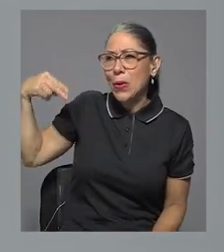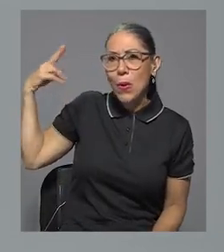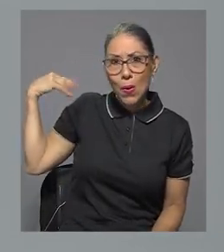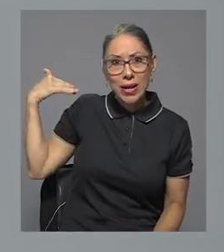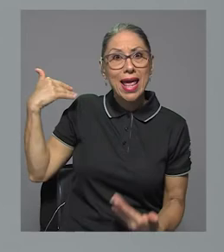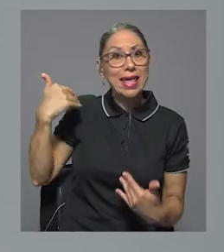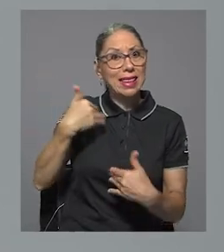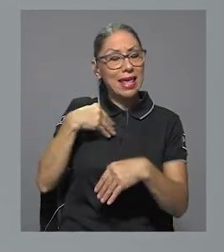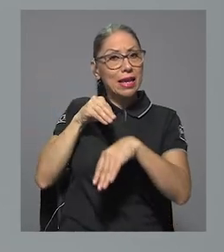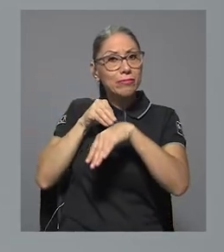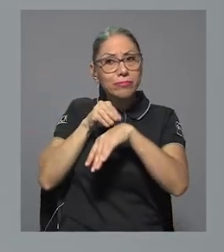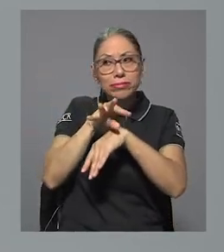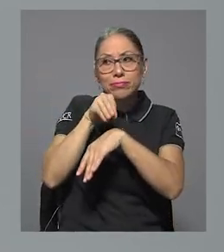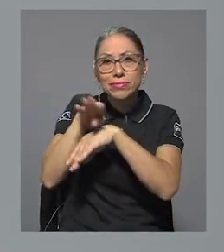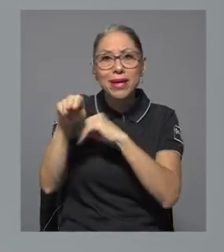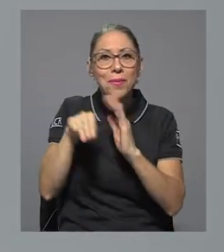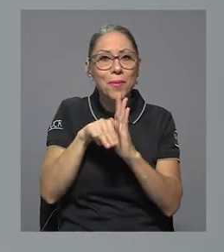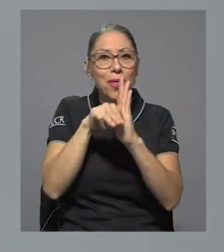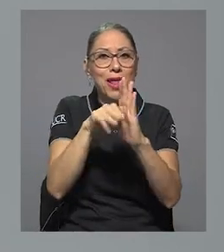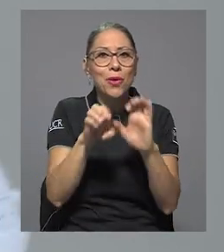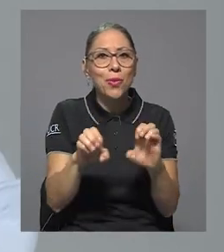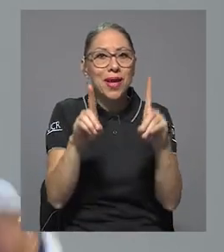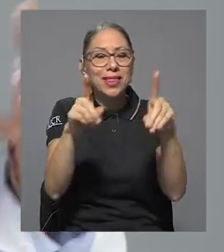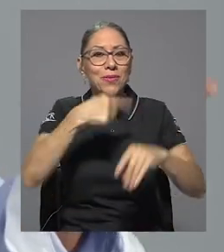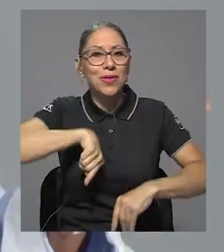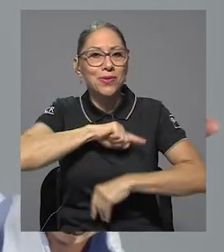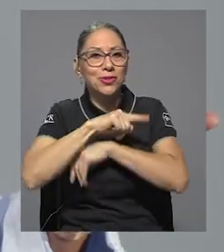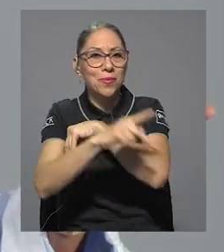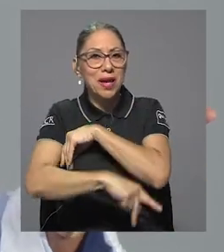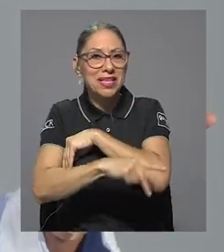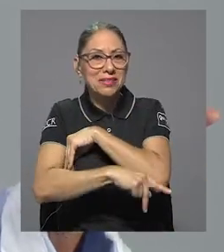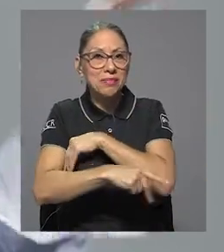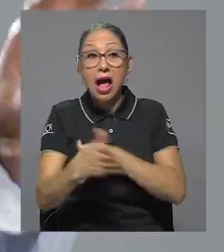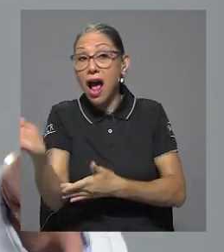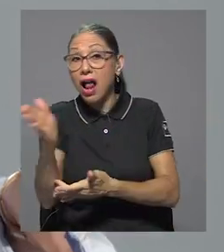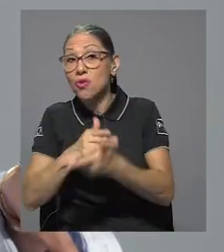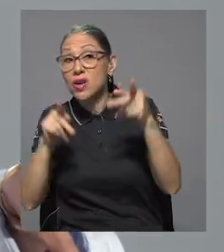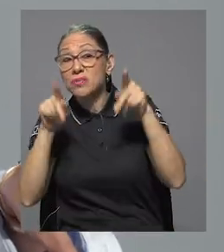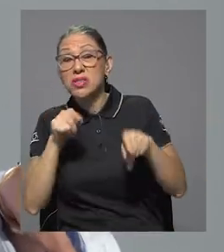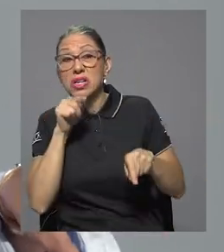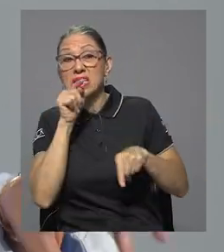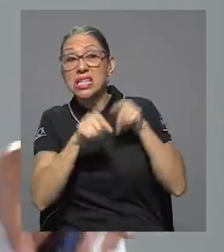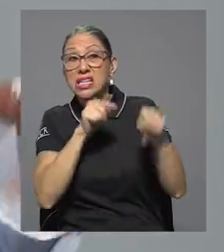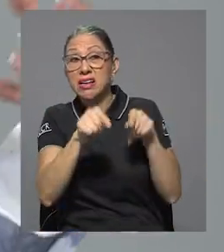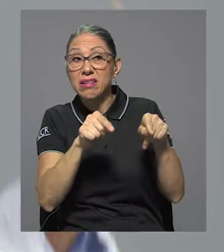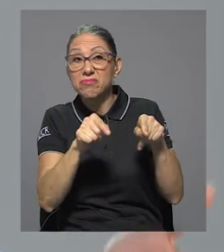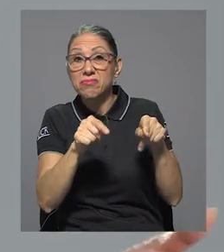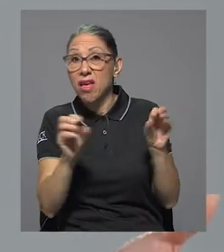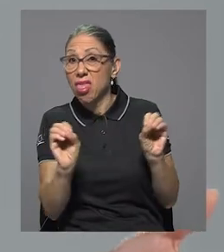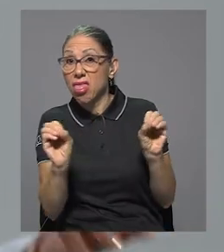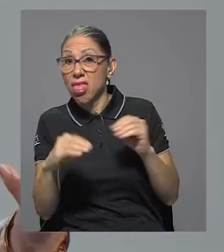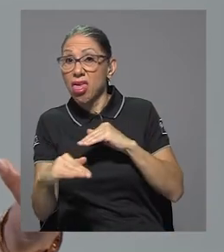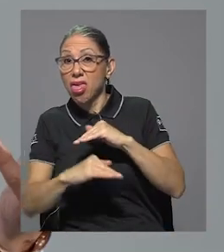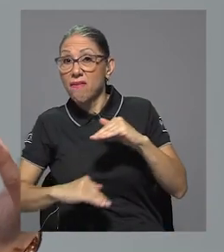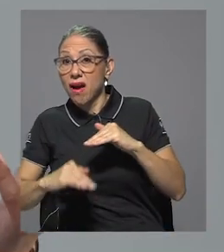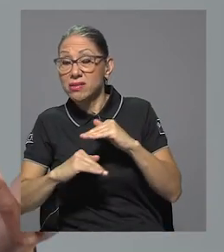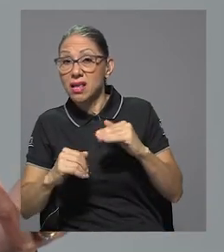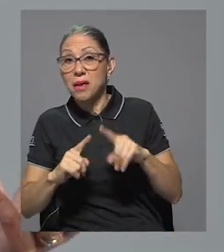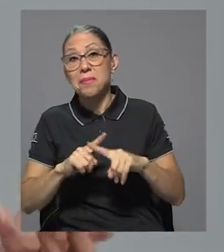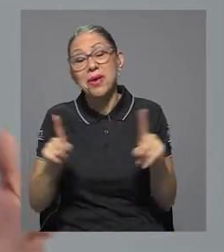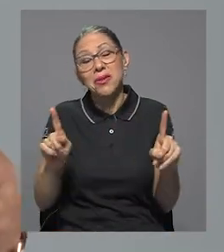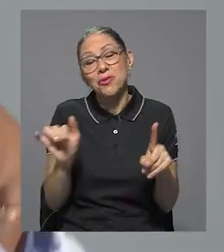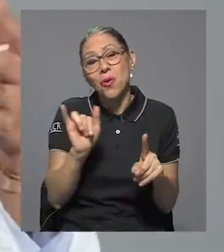injerencia en el modelo educativo de nuestro país, muy criticado por algunos, a veces muy sin base, pero que como todo